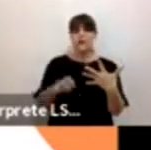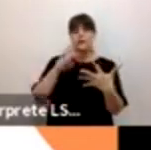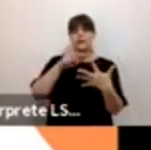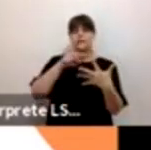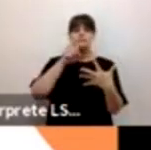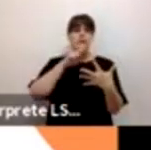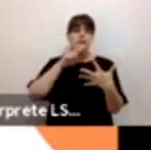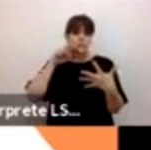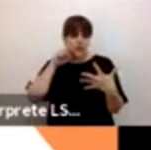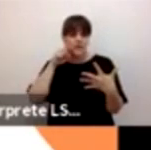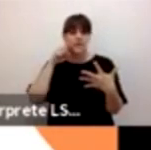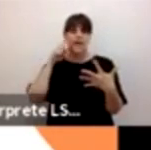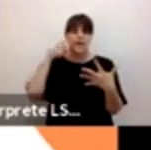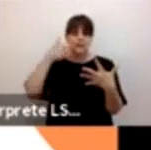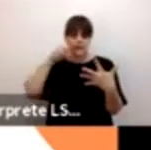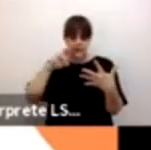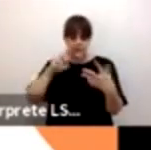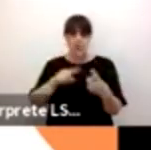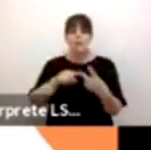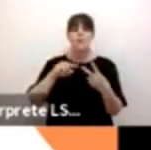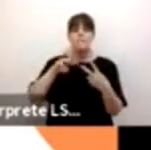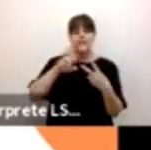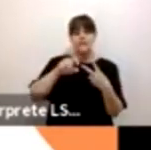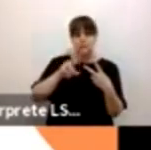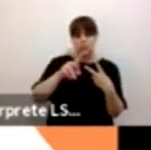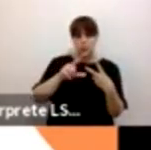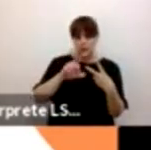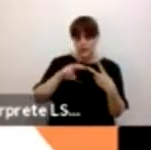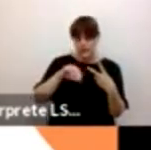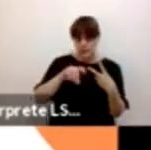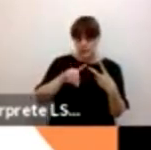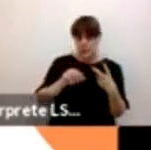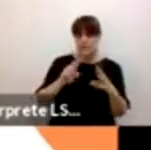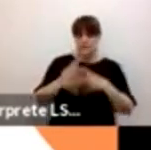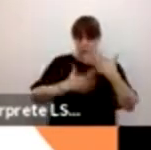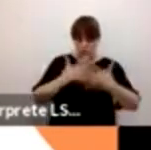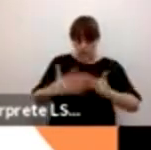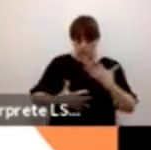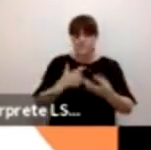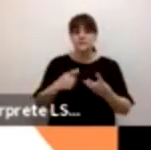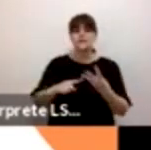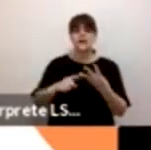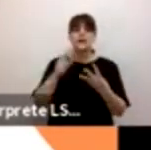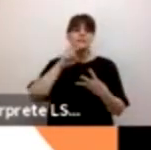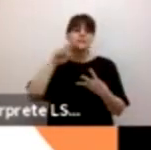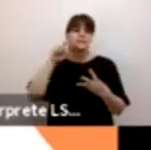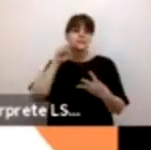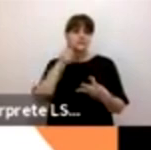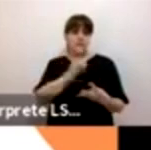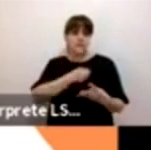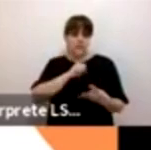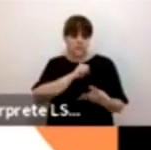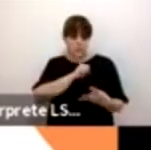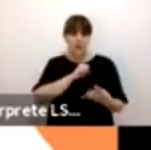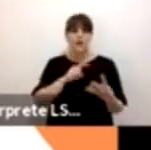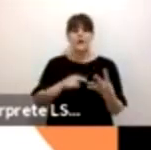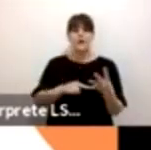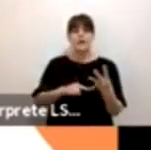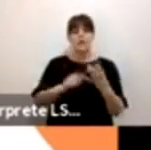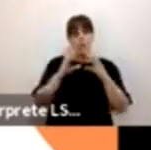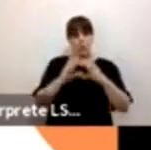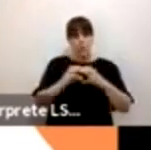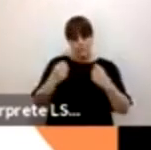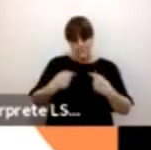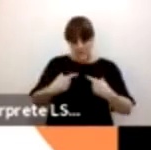salud sexual y reproductiva, autocuidado, buen trato y responsabilidad masculina, toma de decisiones y proyectos de vida.